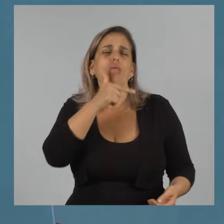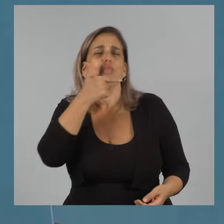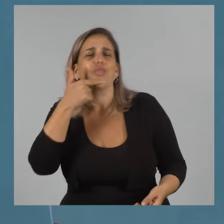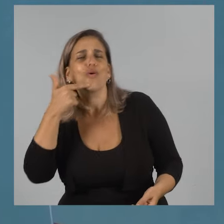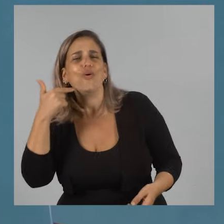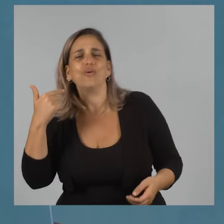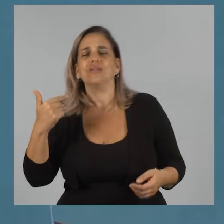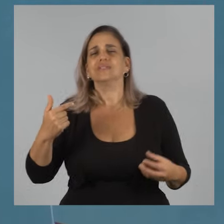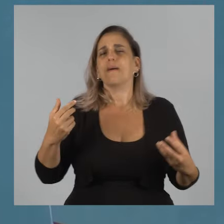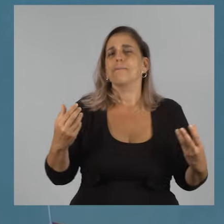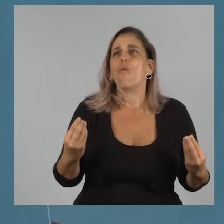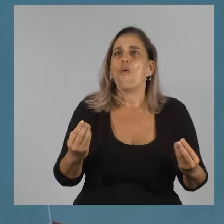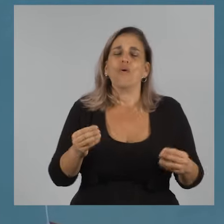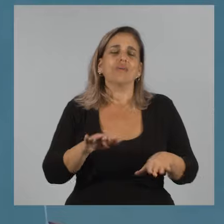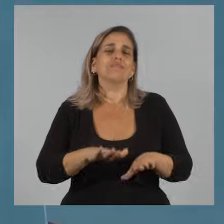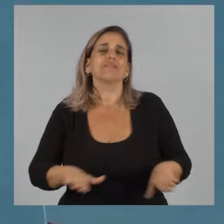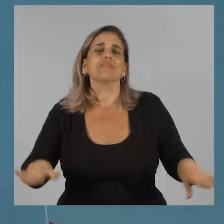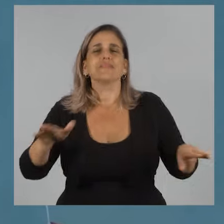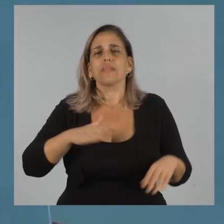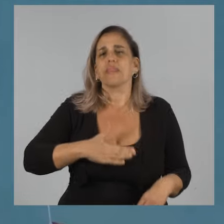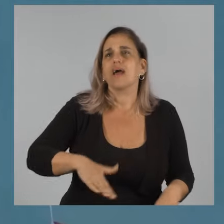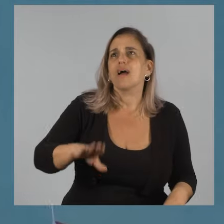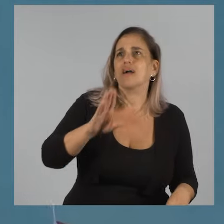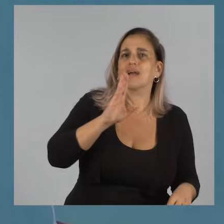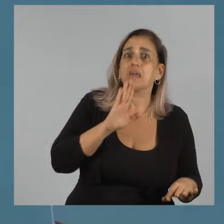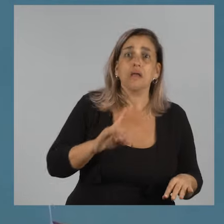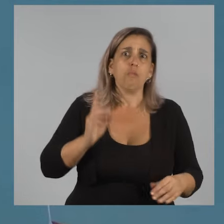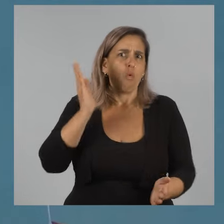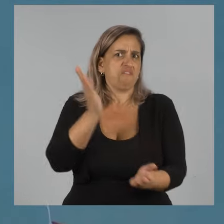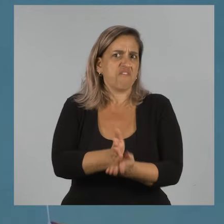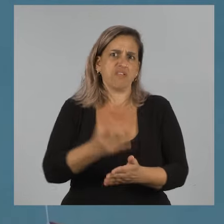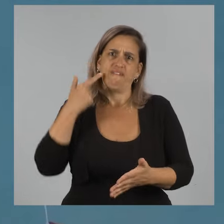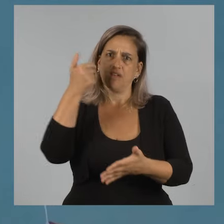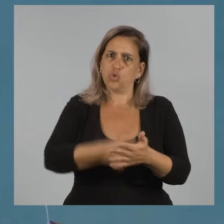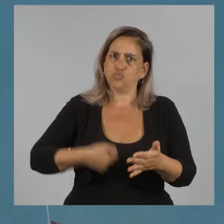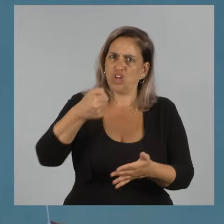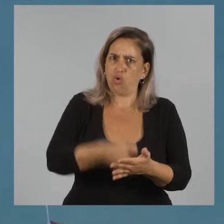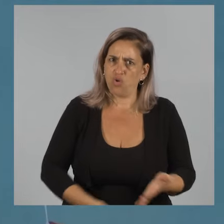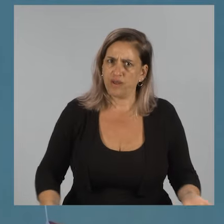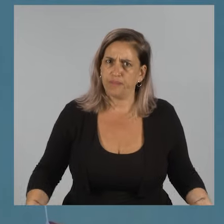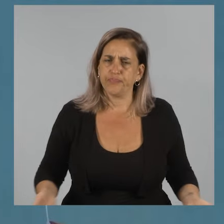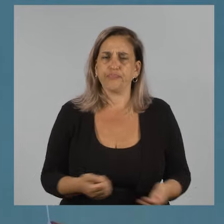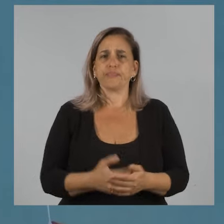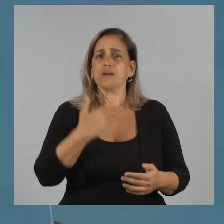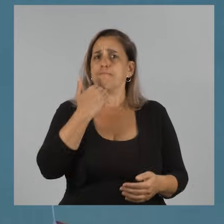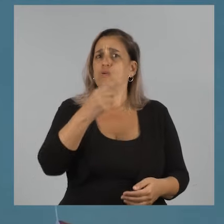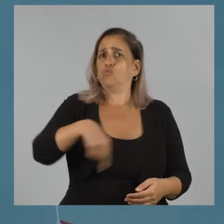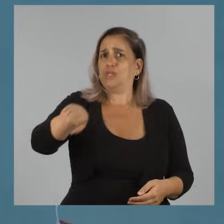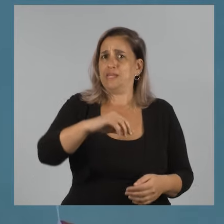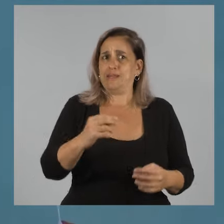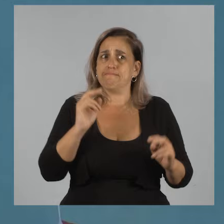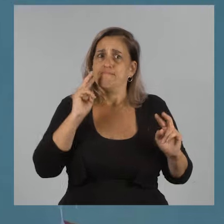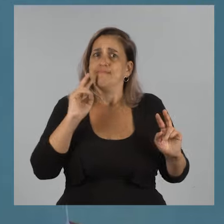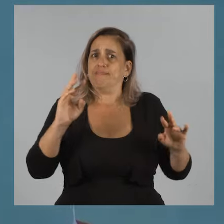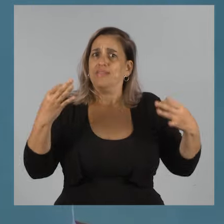dulce, muy serena y a la vez muy firme y muy luchadora. Yo no sé si están